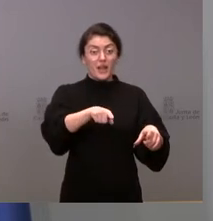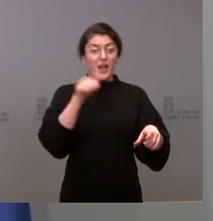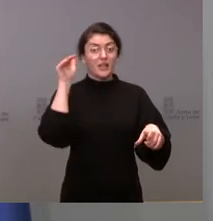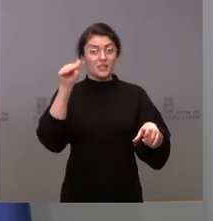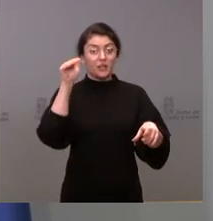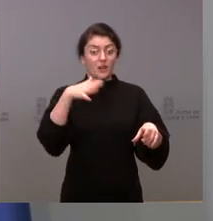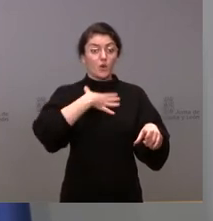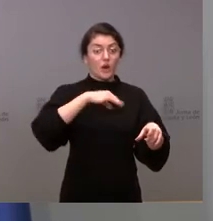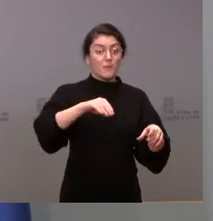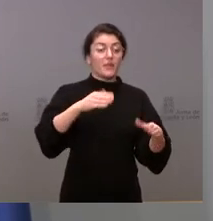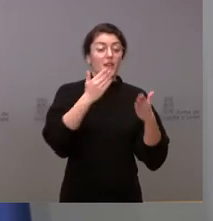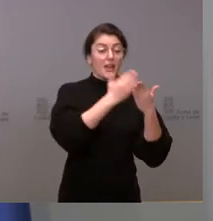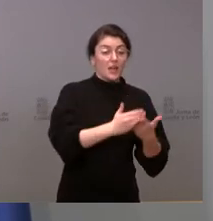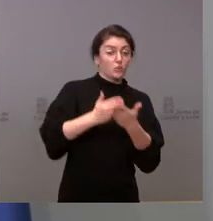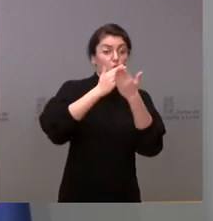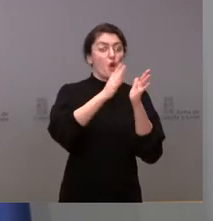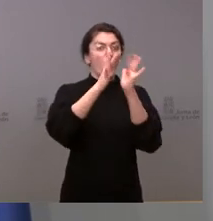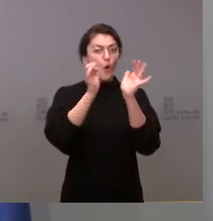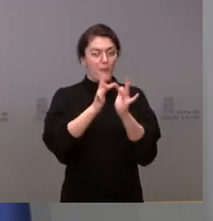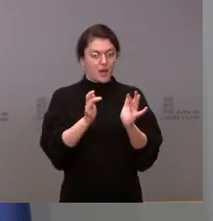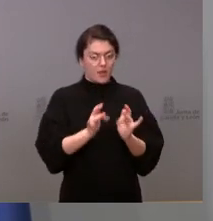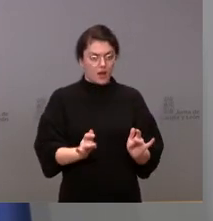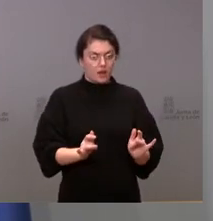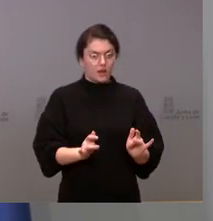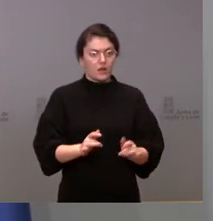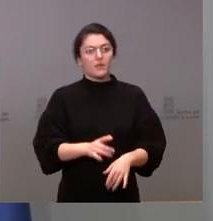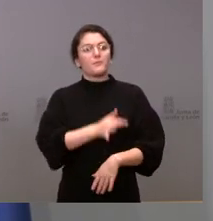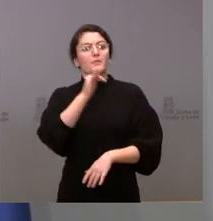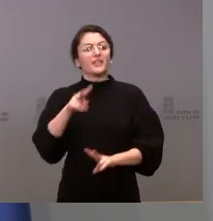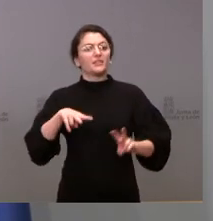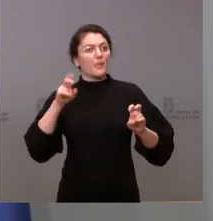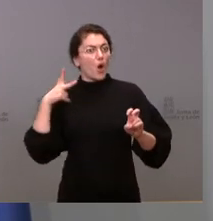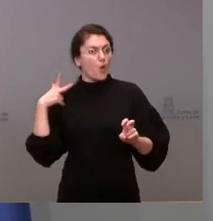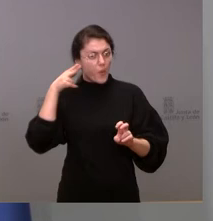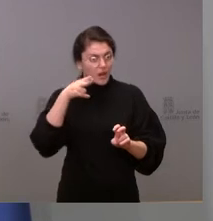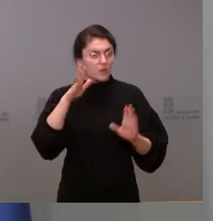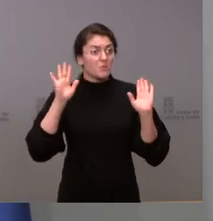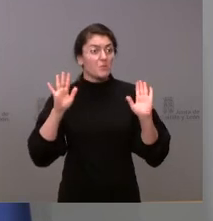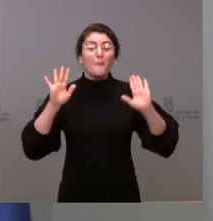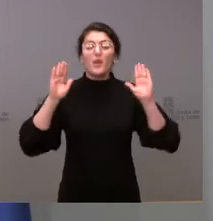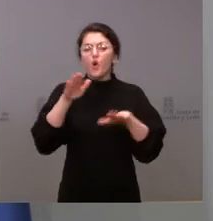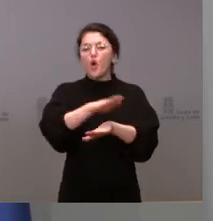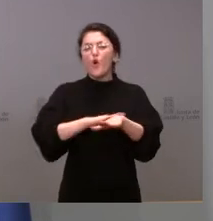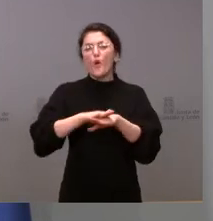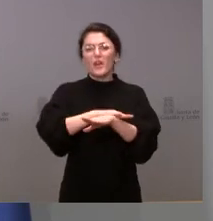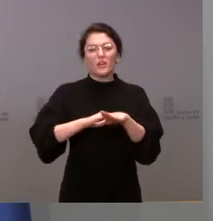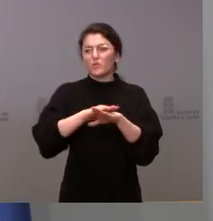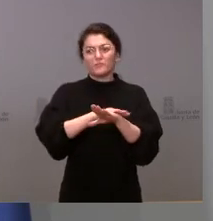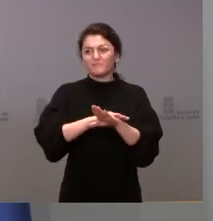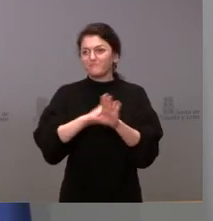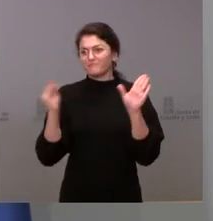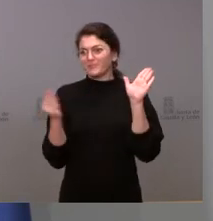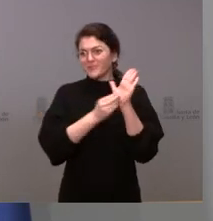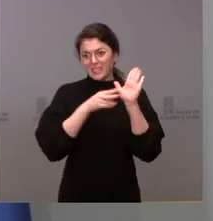estudios, como actuaciones relativas a jubilaciones, etcétera. El Gobierno ha decidido de momento no incluir este asunto y también le planteé la